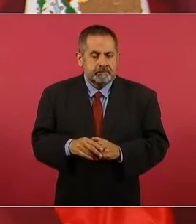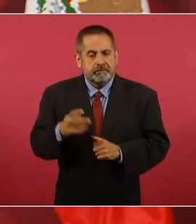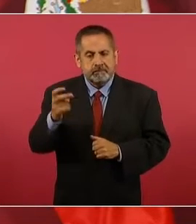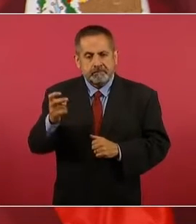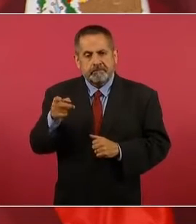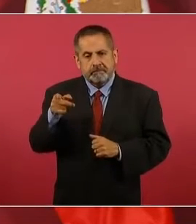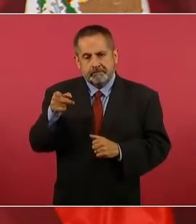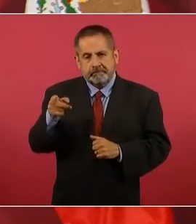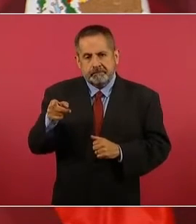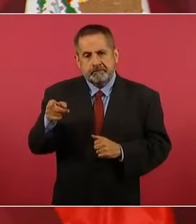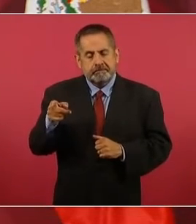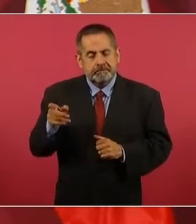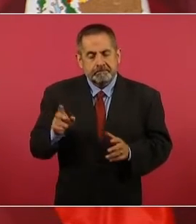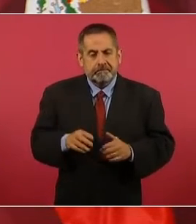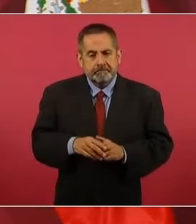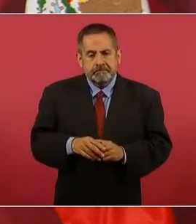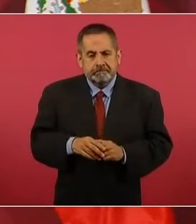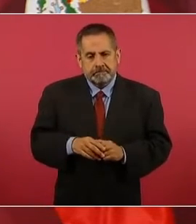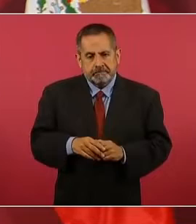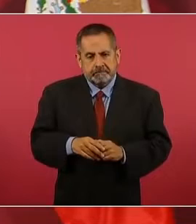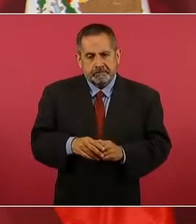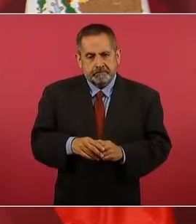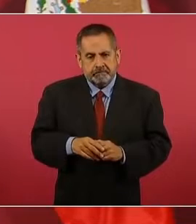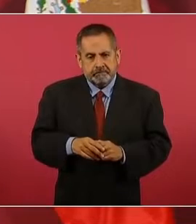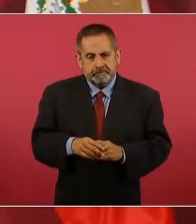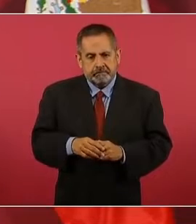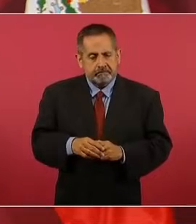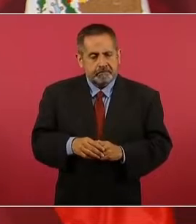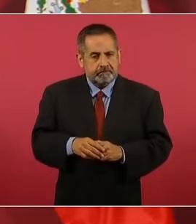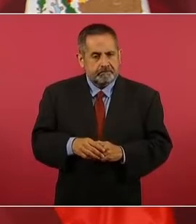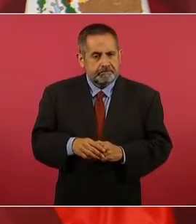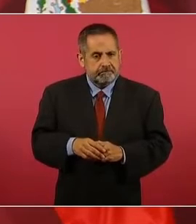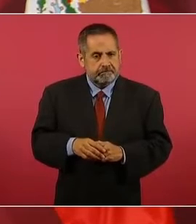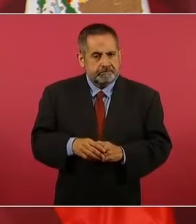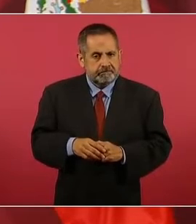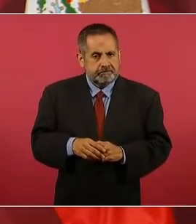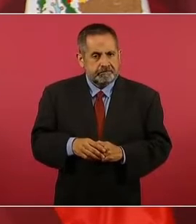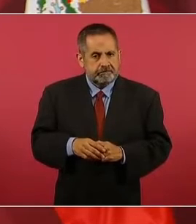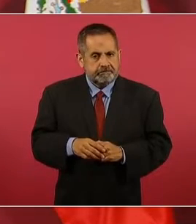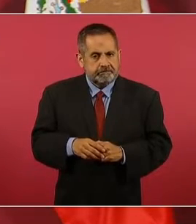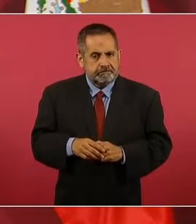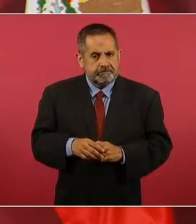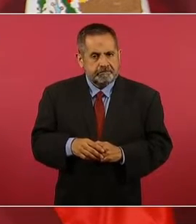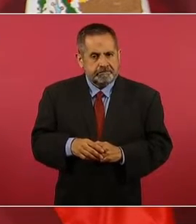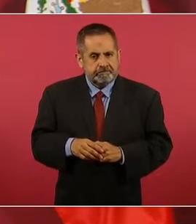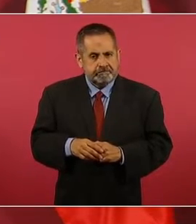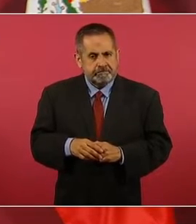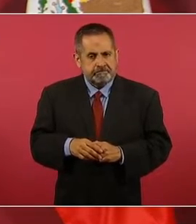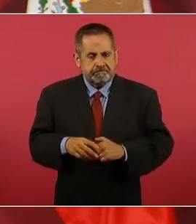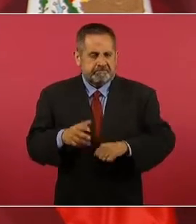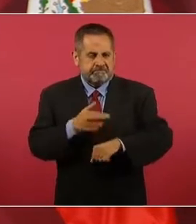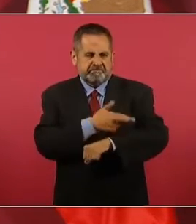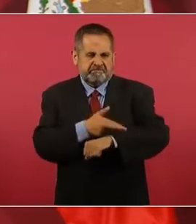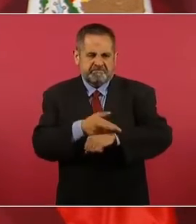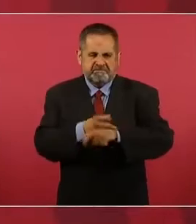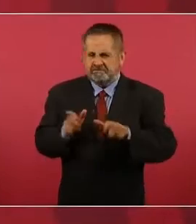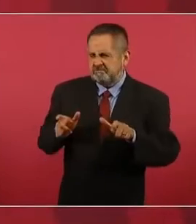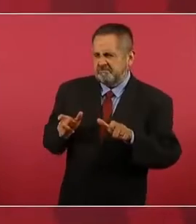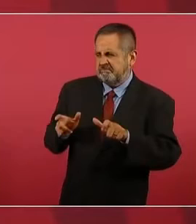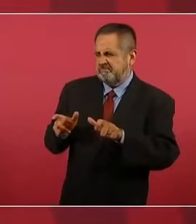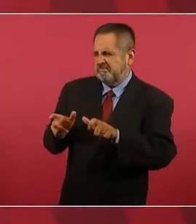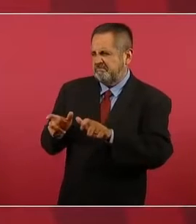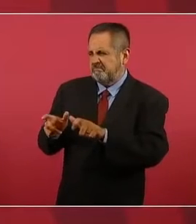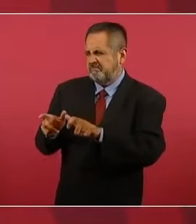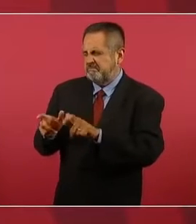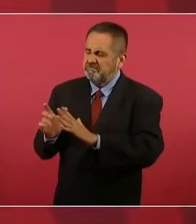llevaron a la muerte.